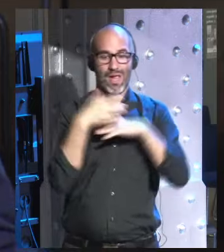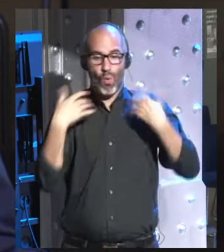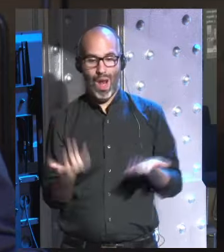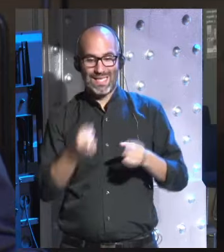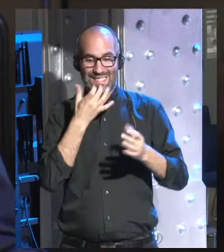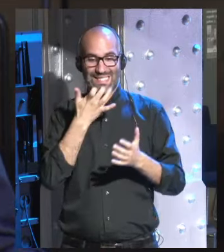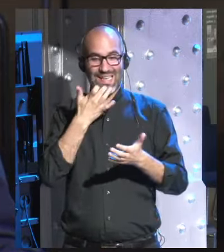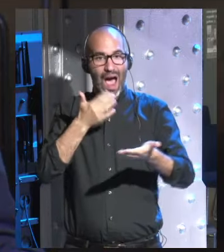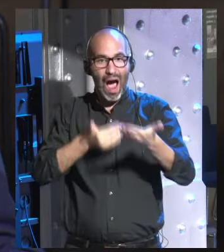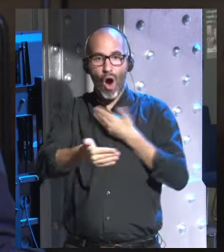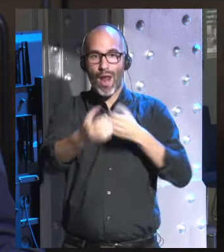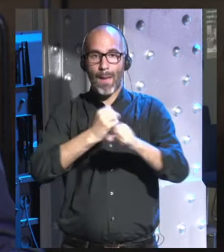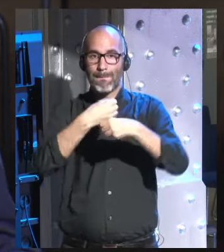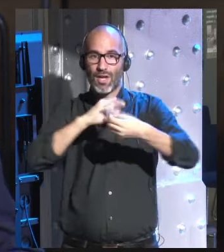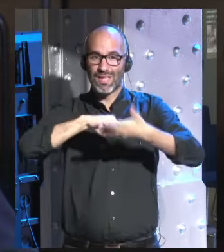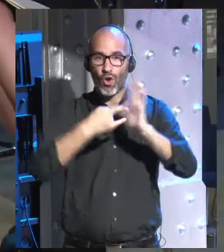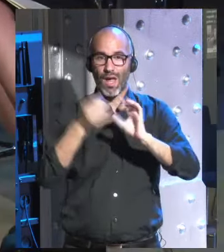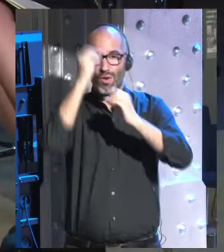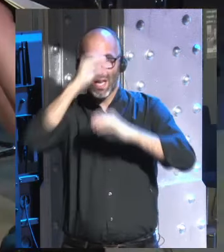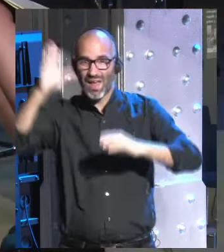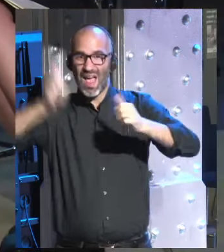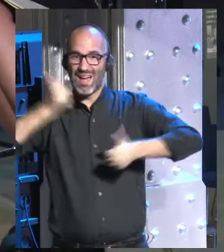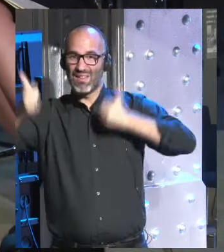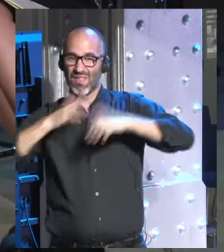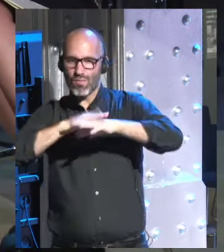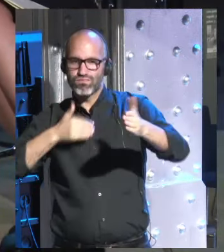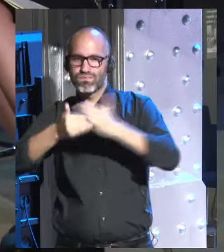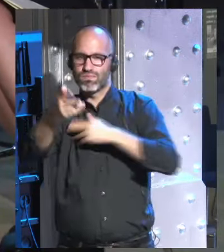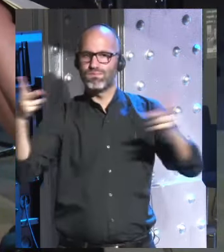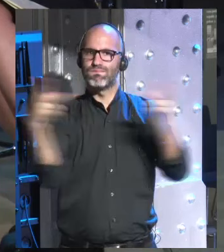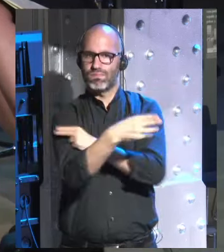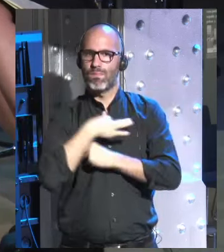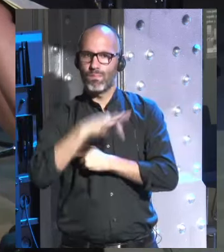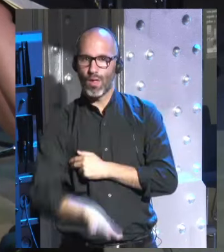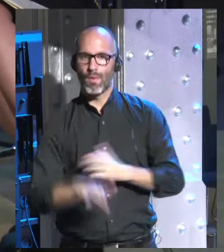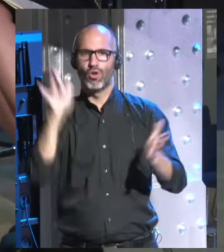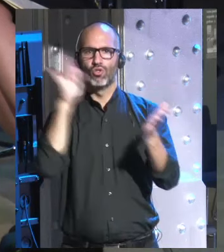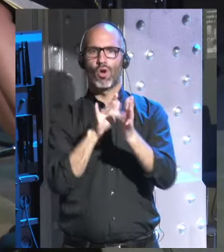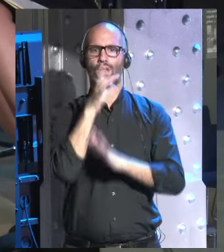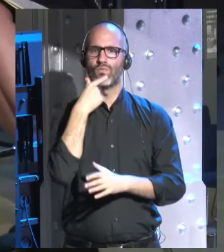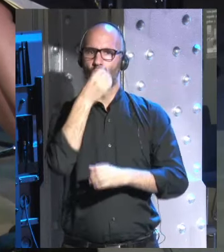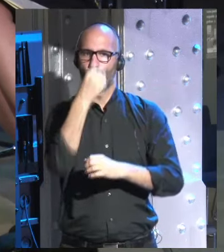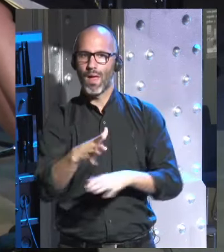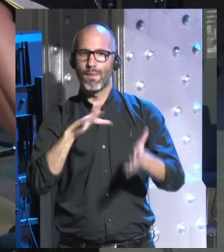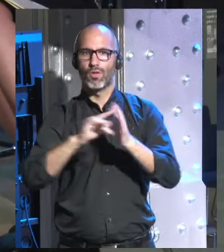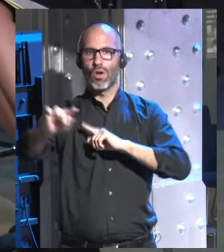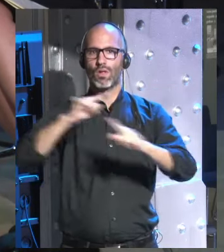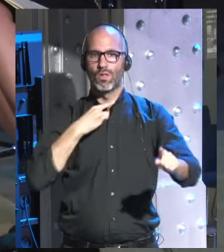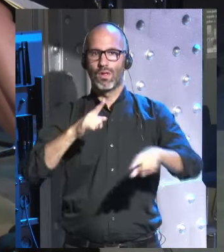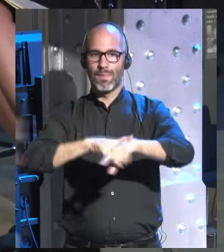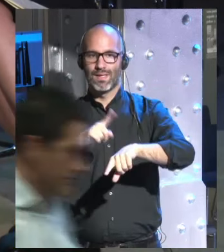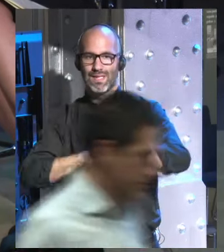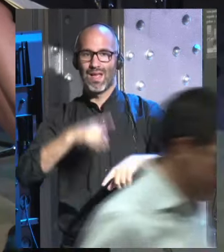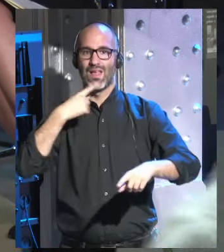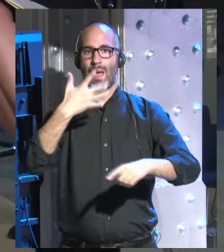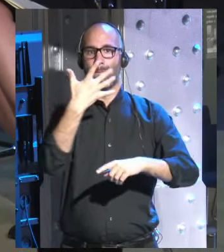presentan la biotecnología y la inteligencia artificial es un mensaje que dice son las 20 y 52